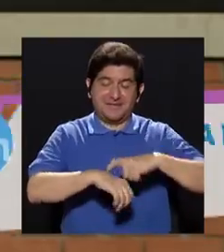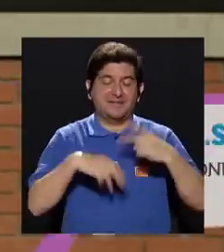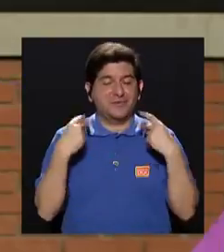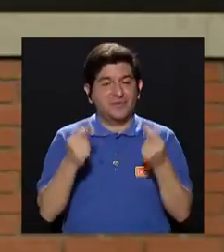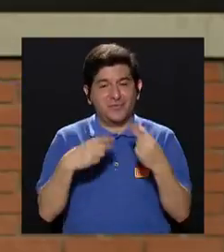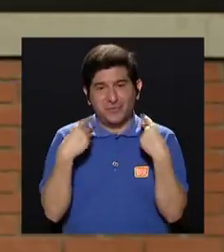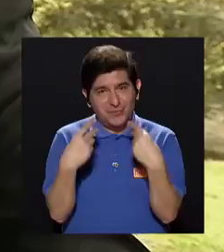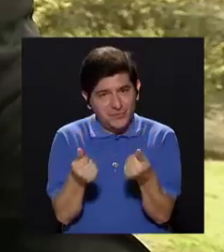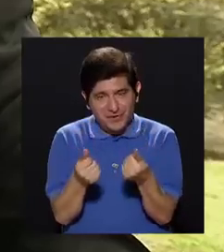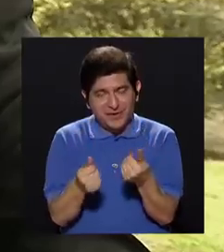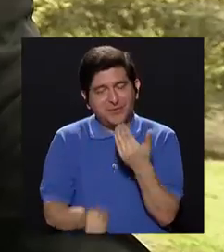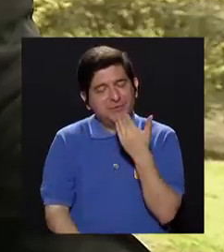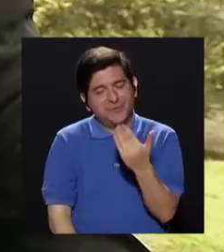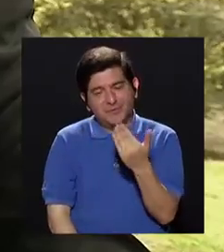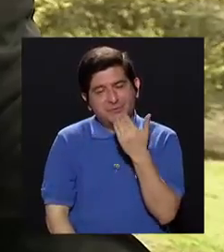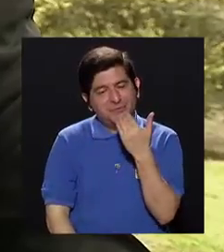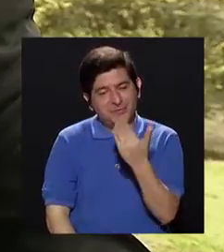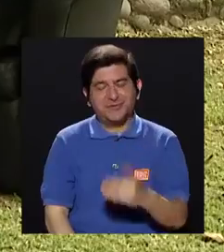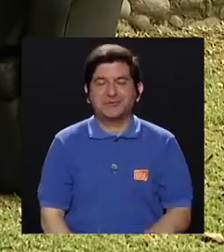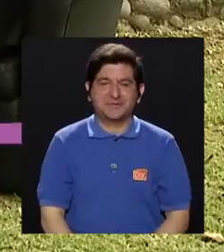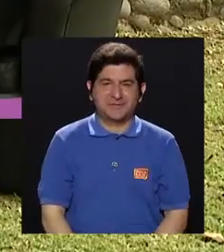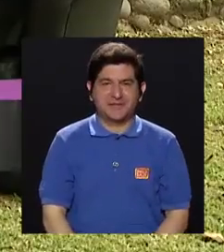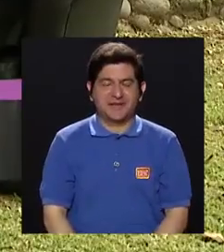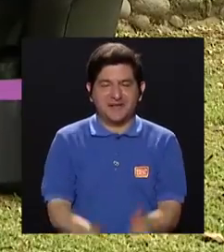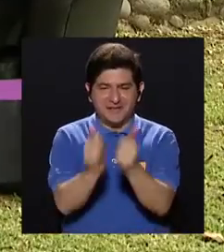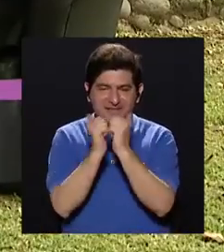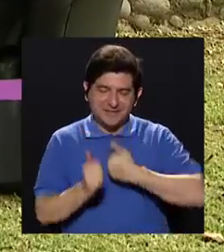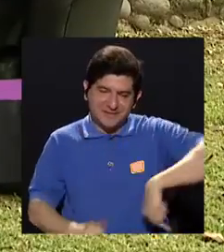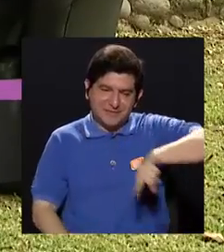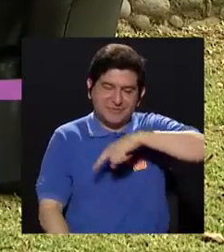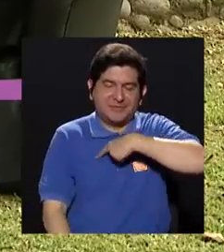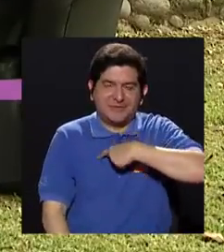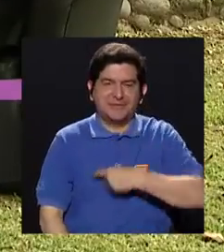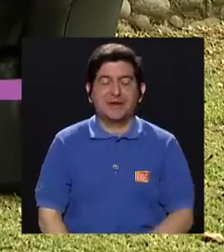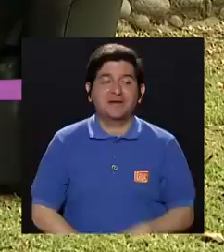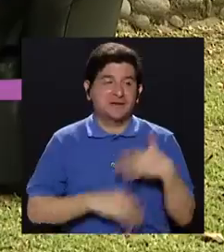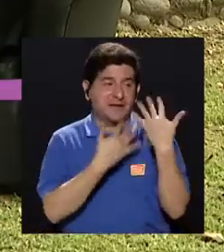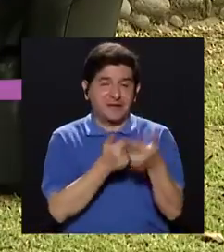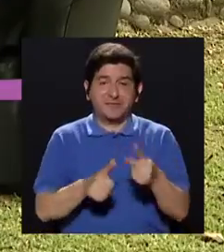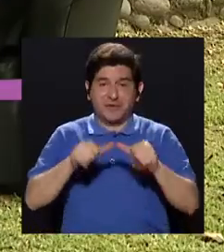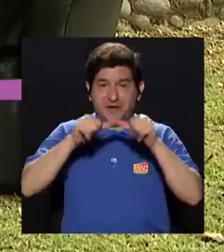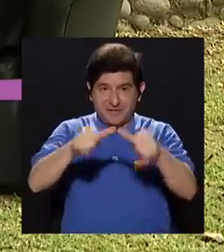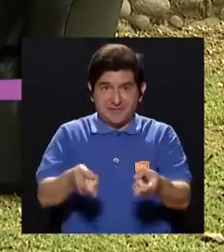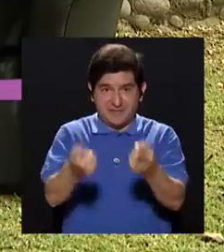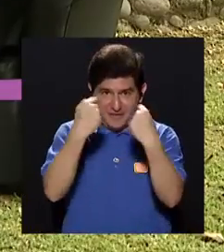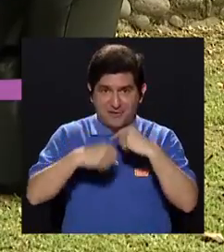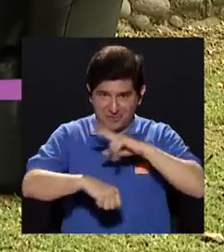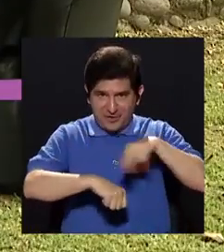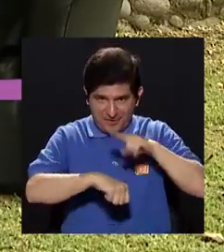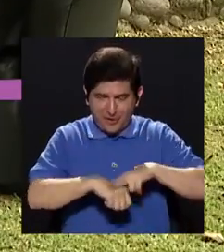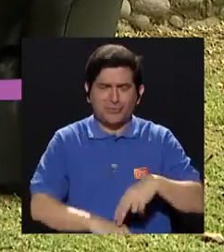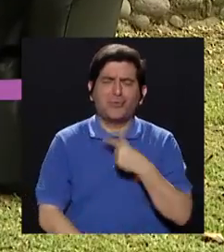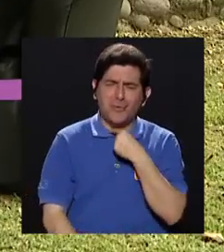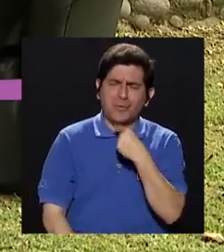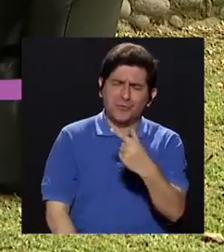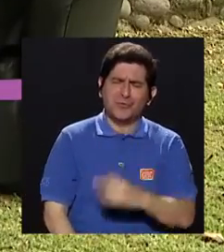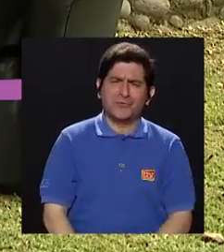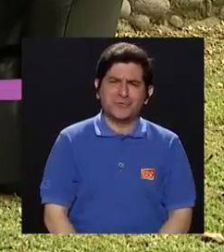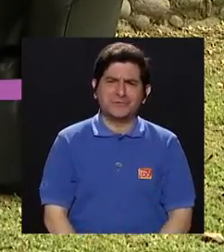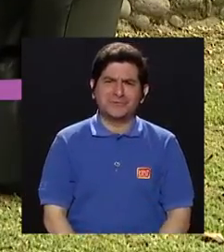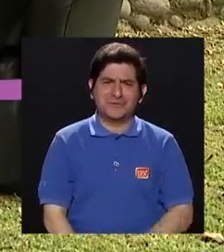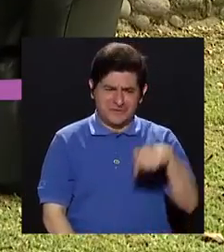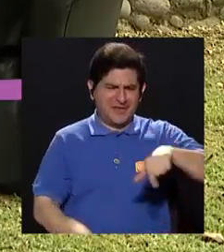Muchísimas gracias, doctor, por acompañarnos. Así es, esperamos que siga viniendo con más frecuencia, Con mucho gusto, sí. Además aquí la locación está muy